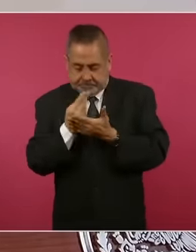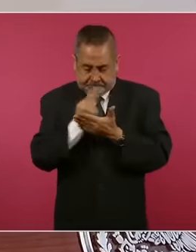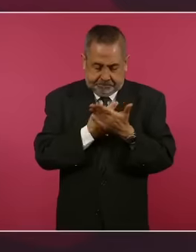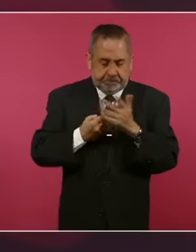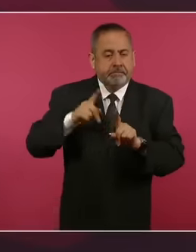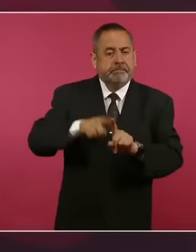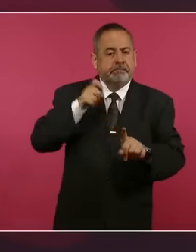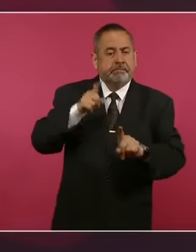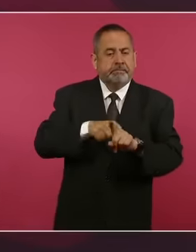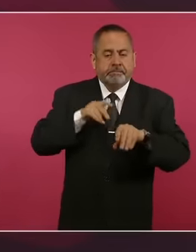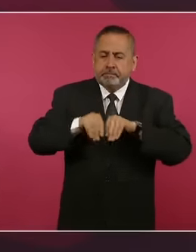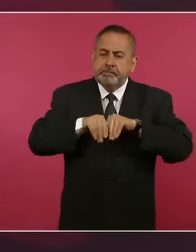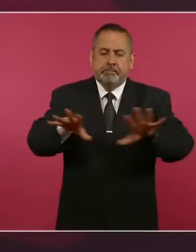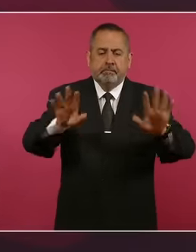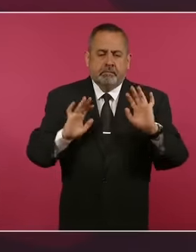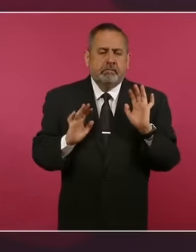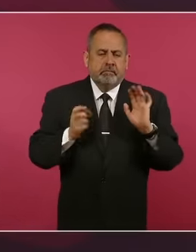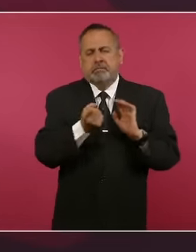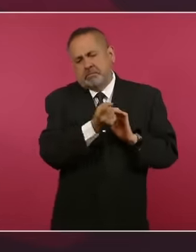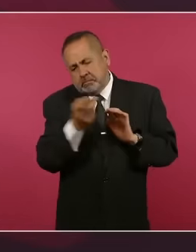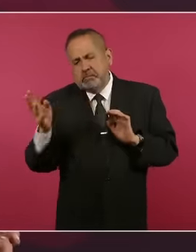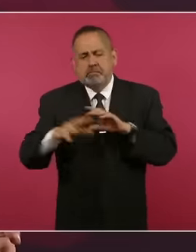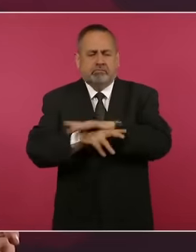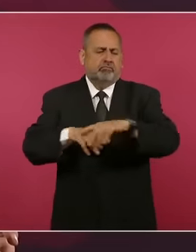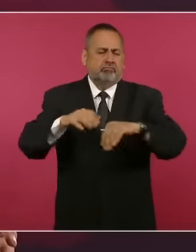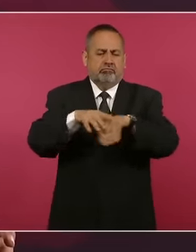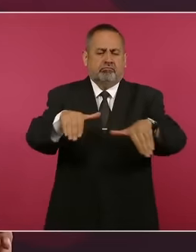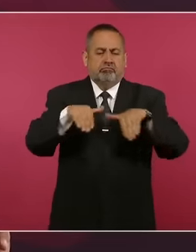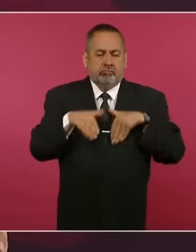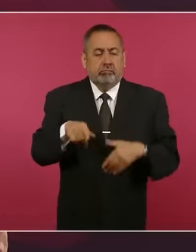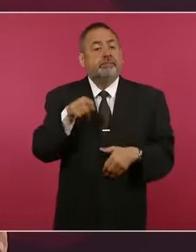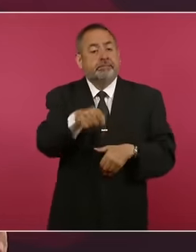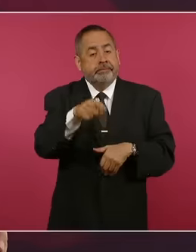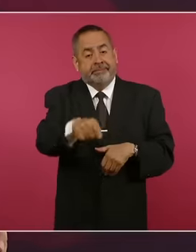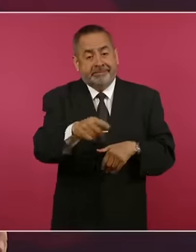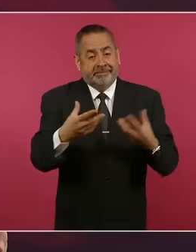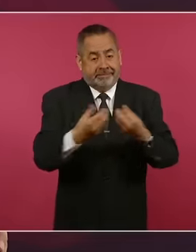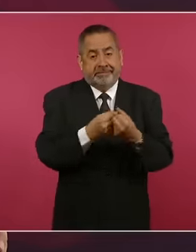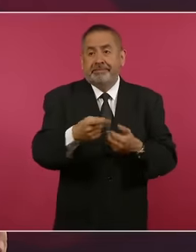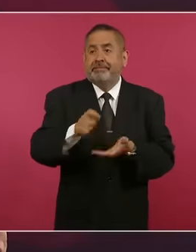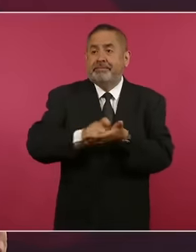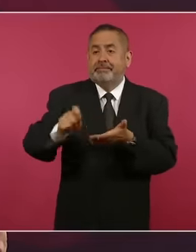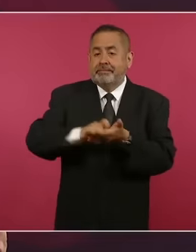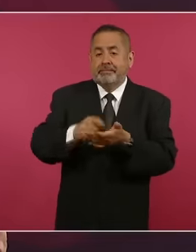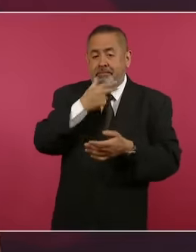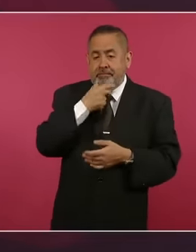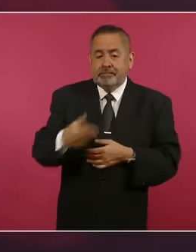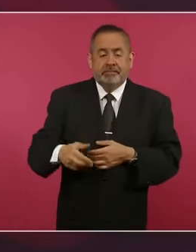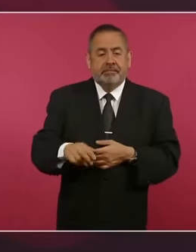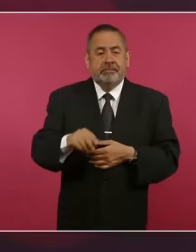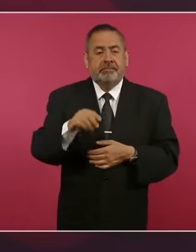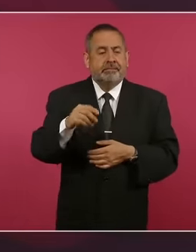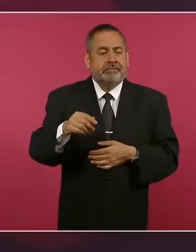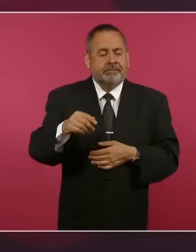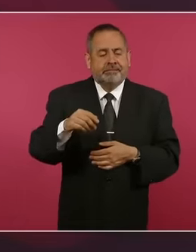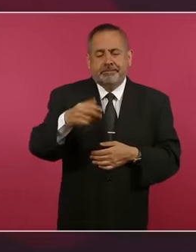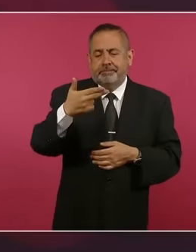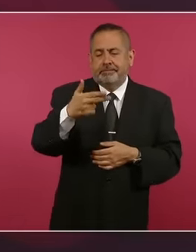independientes. ahí escribía el ingeniero Alberto Castillo,